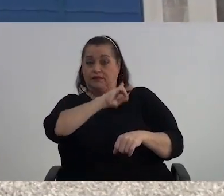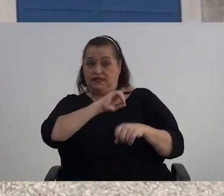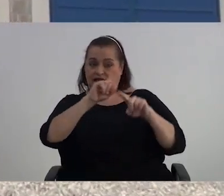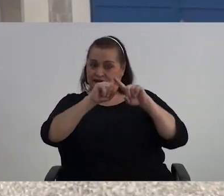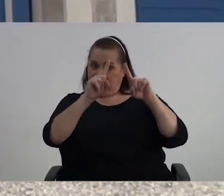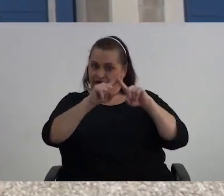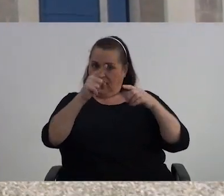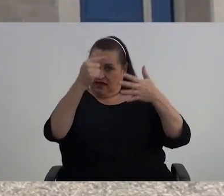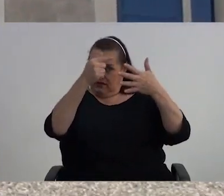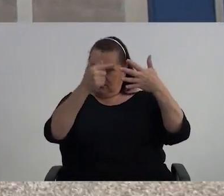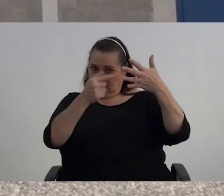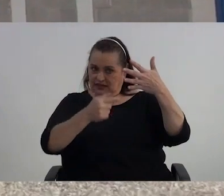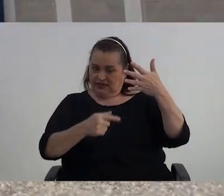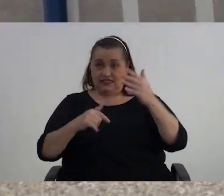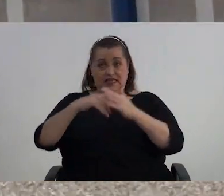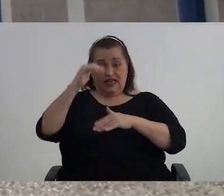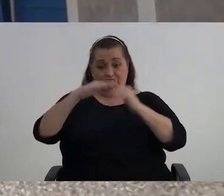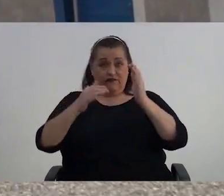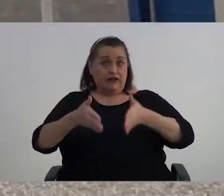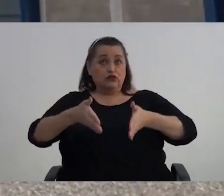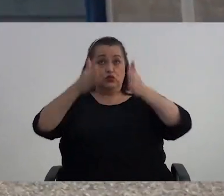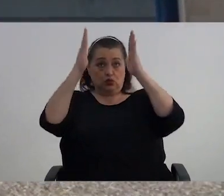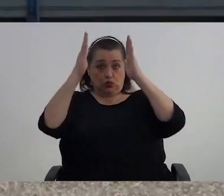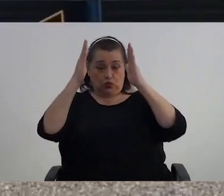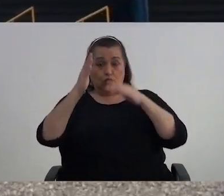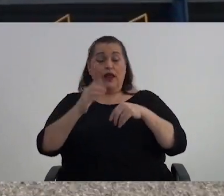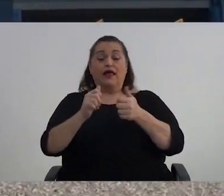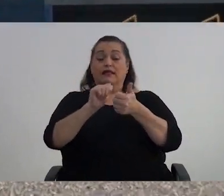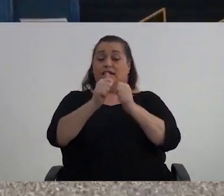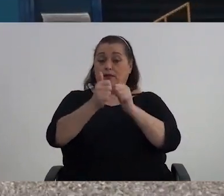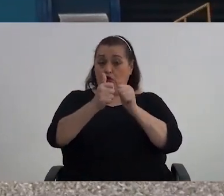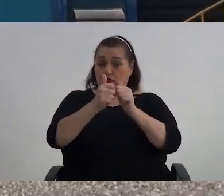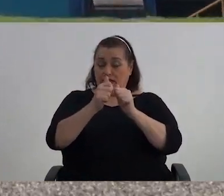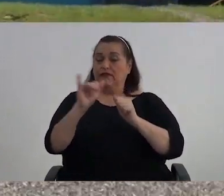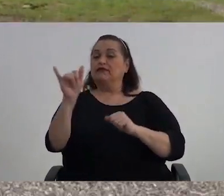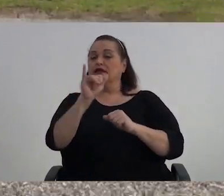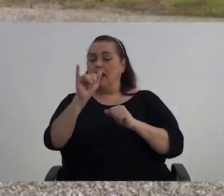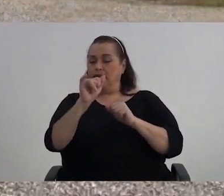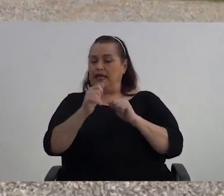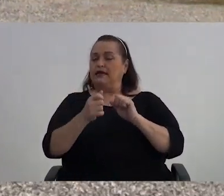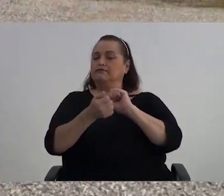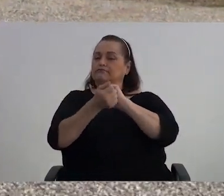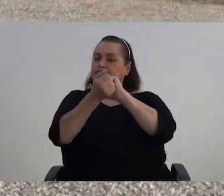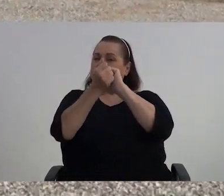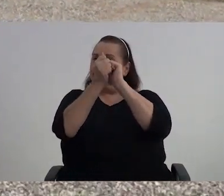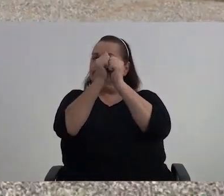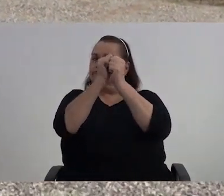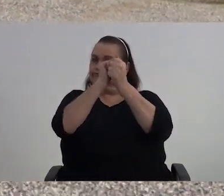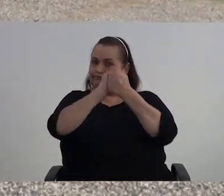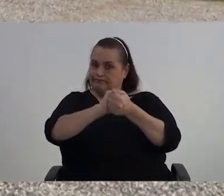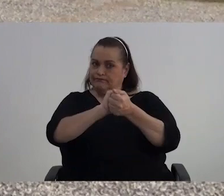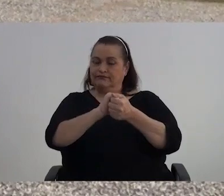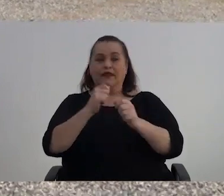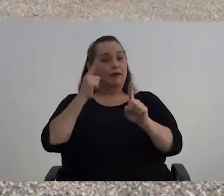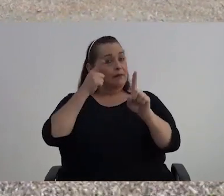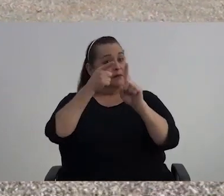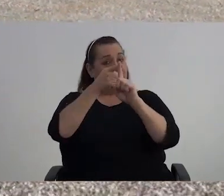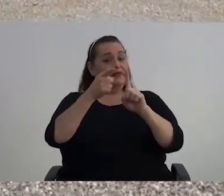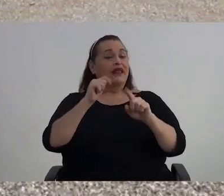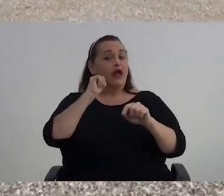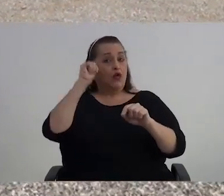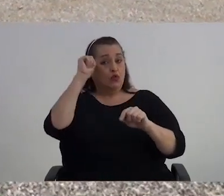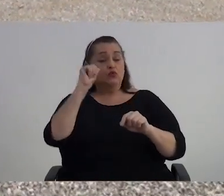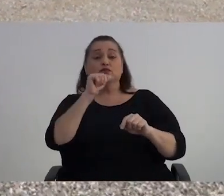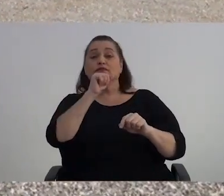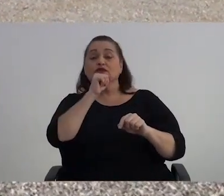y la infraestructura tanto deportiva se ha venido también adaptando a que los adultos mayores